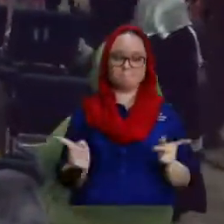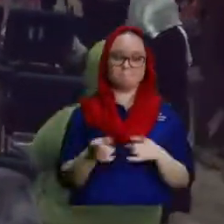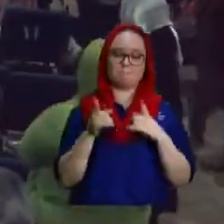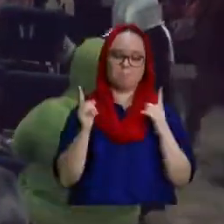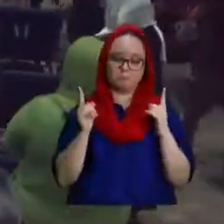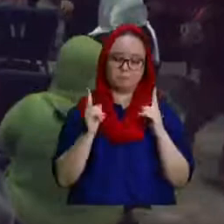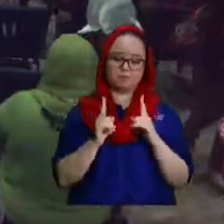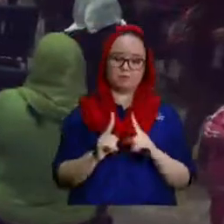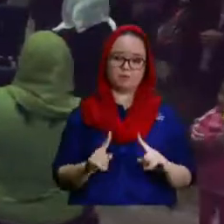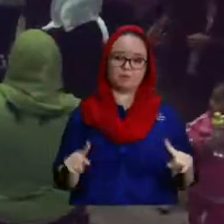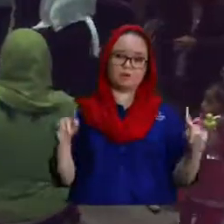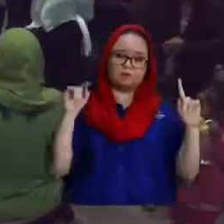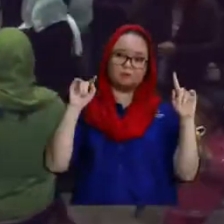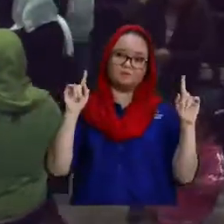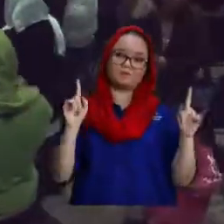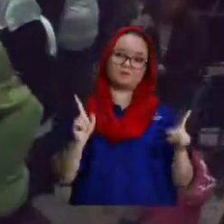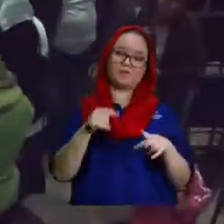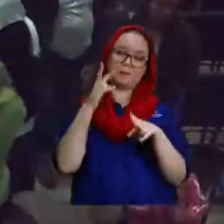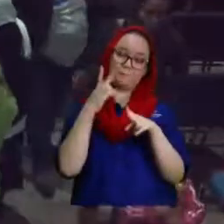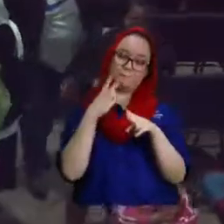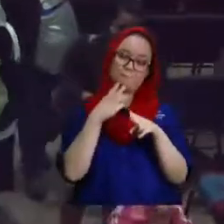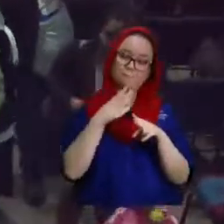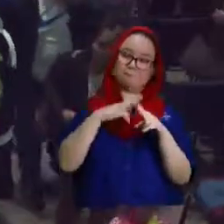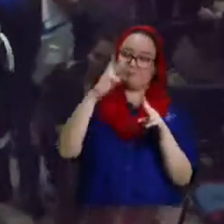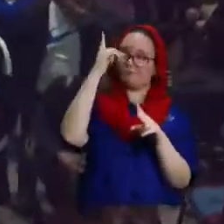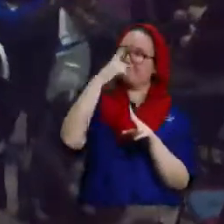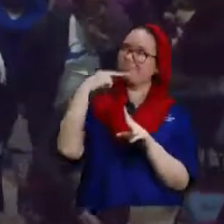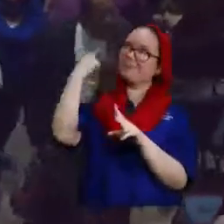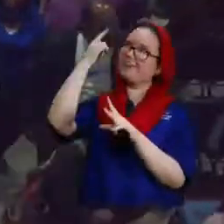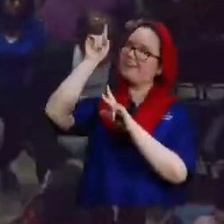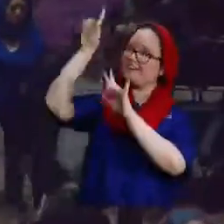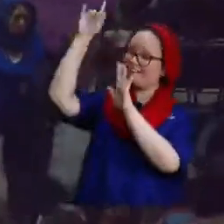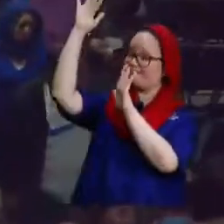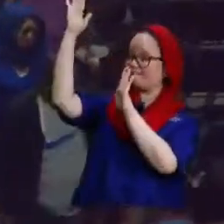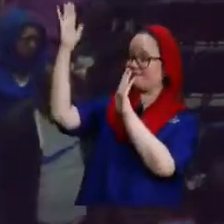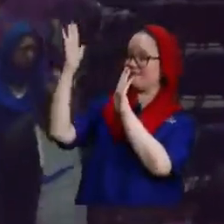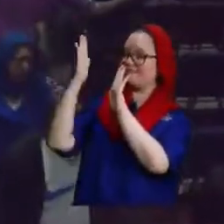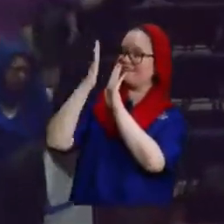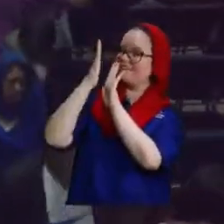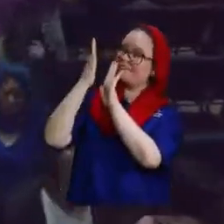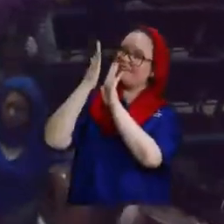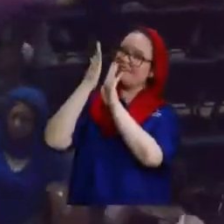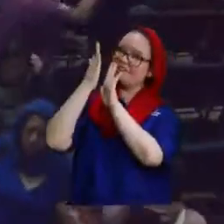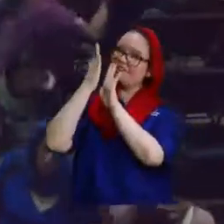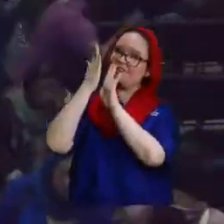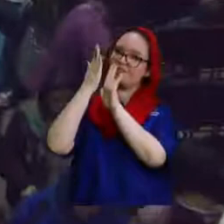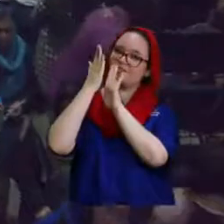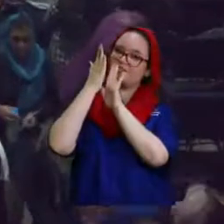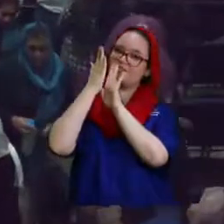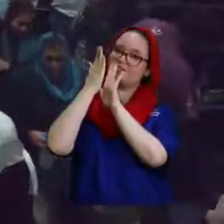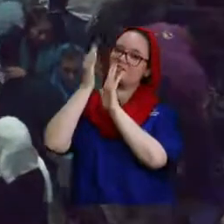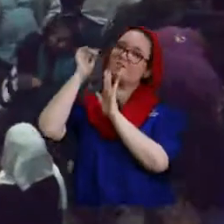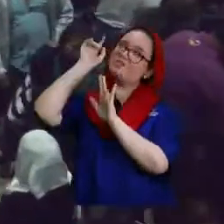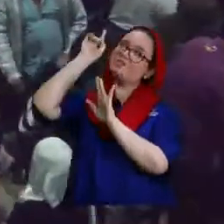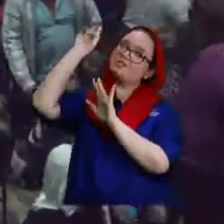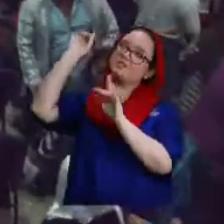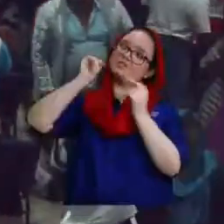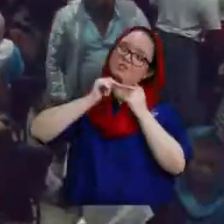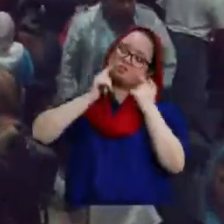pronto cara a cara te podemos ver y tu corazón